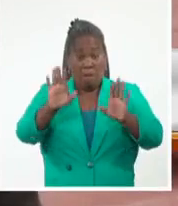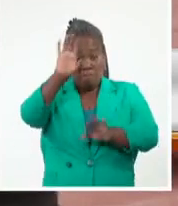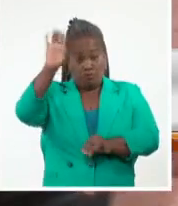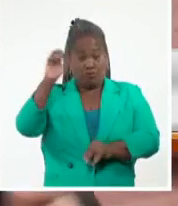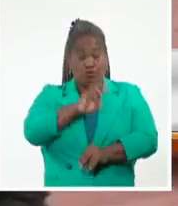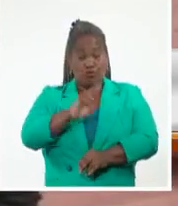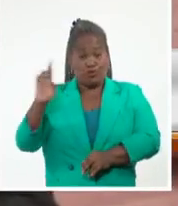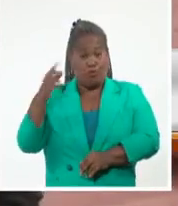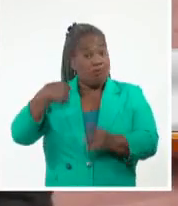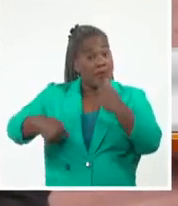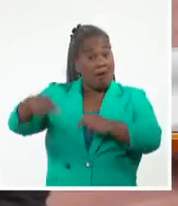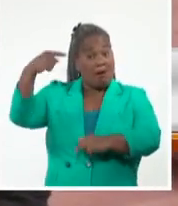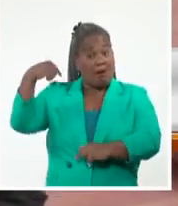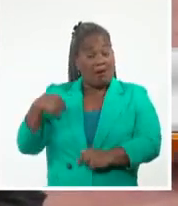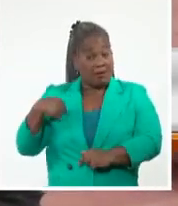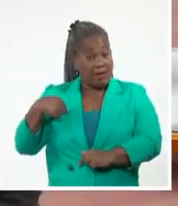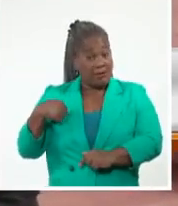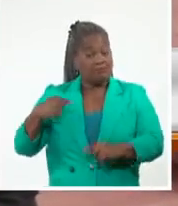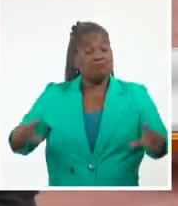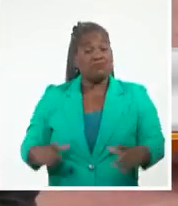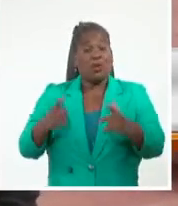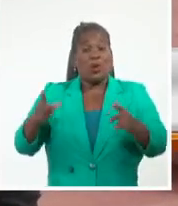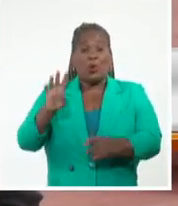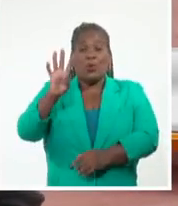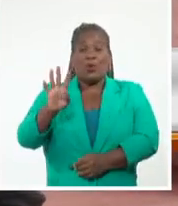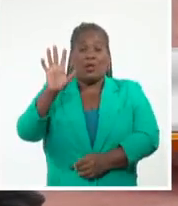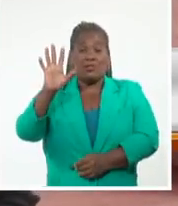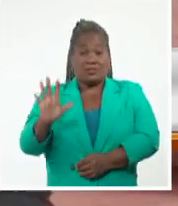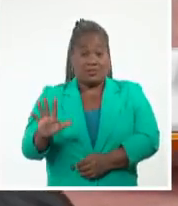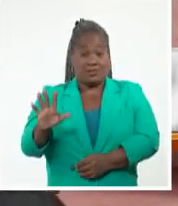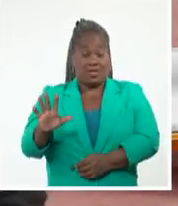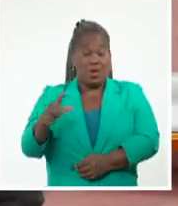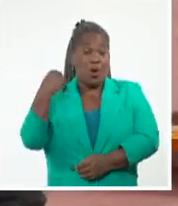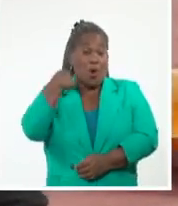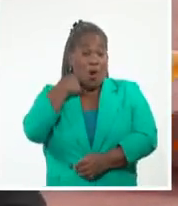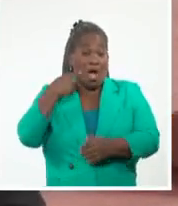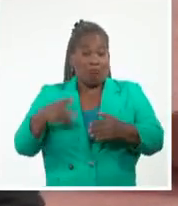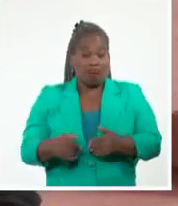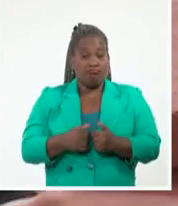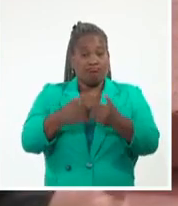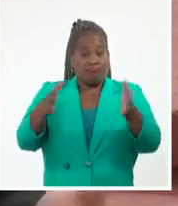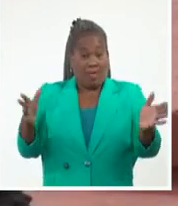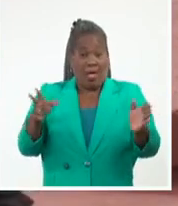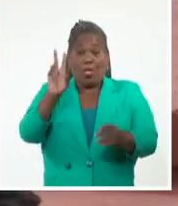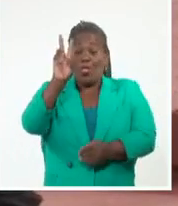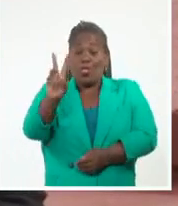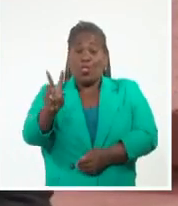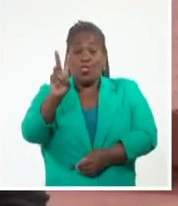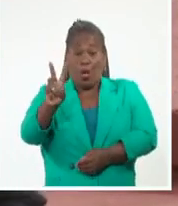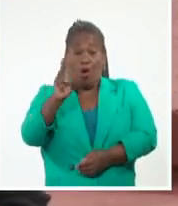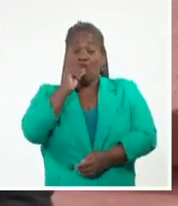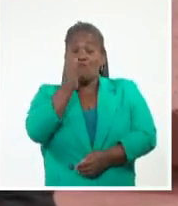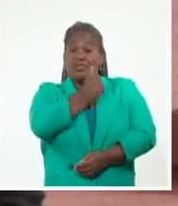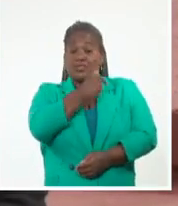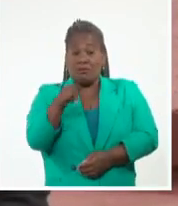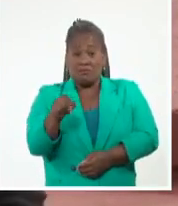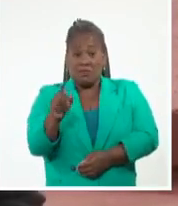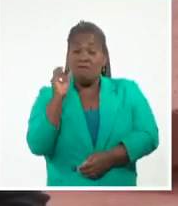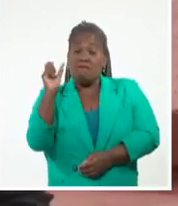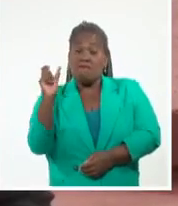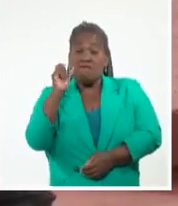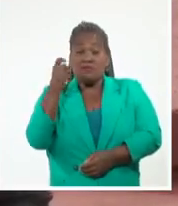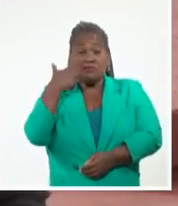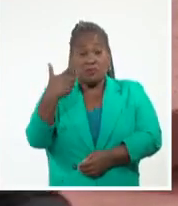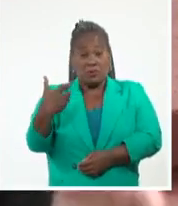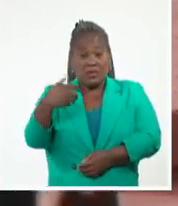justo ayer cumplió 45 años de ser inaugurado. Y este 2 de diciembre, en fecha señalada para